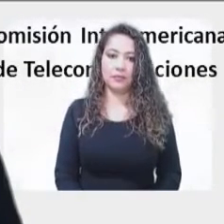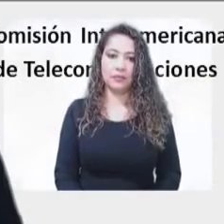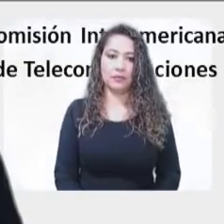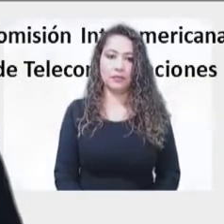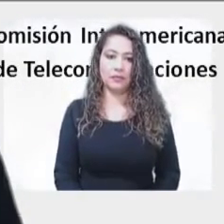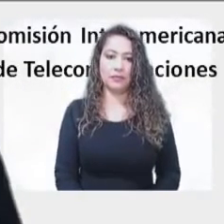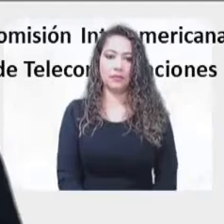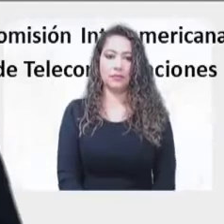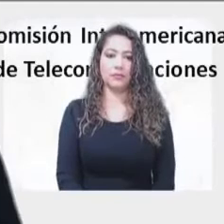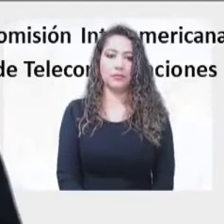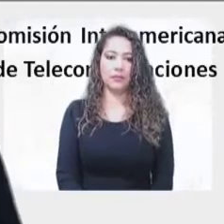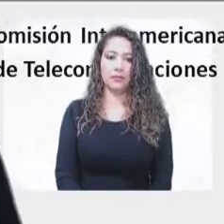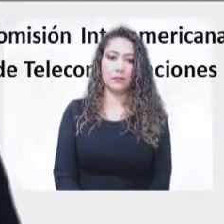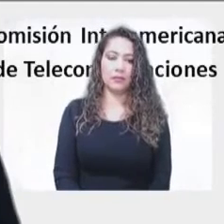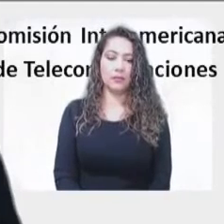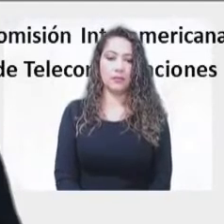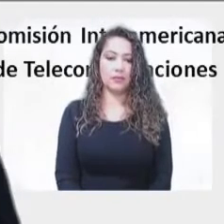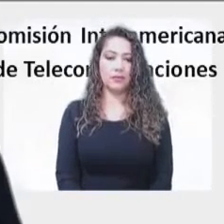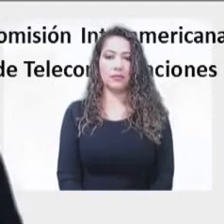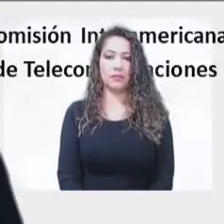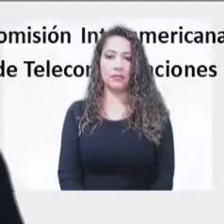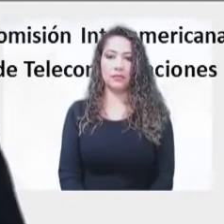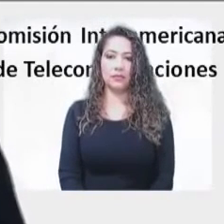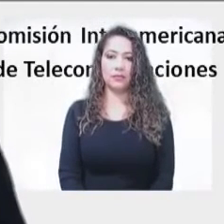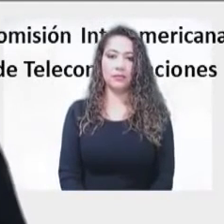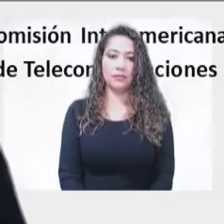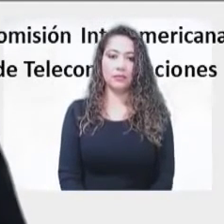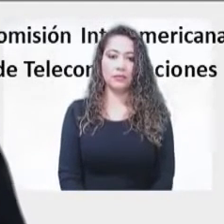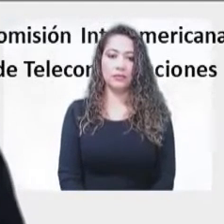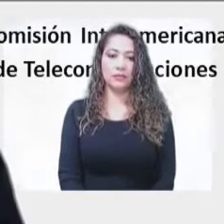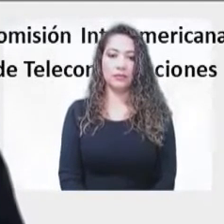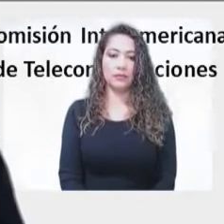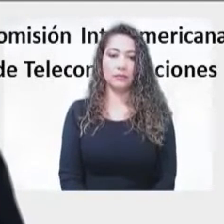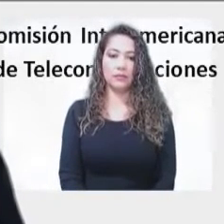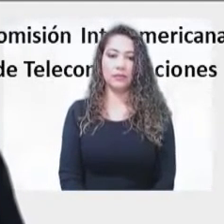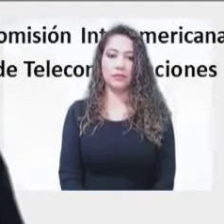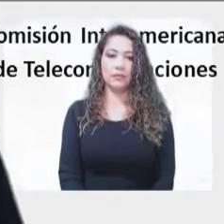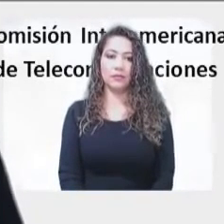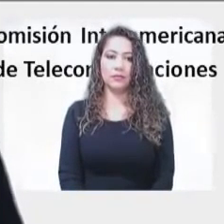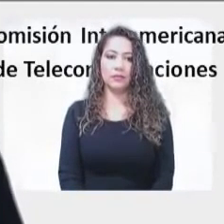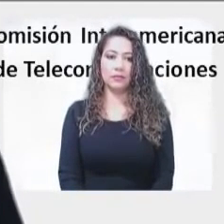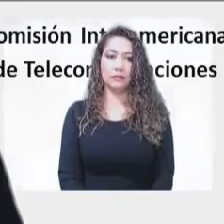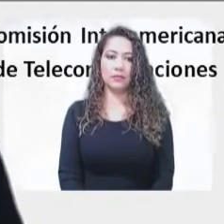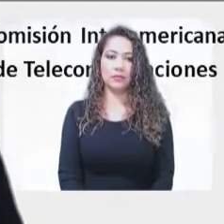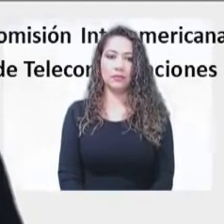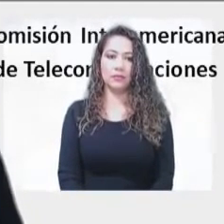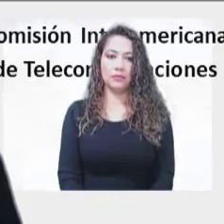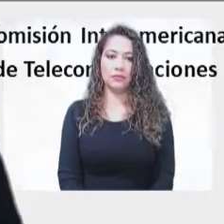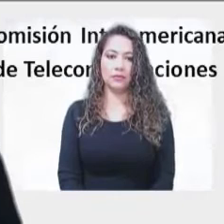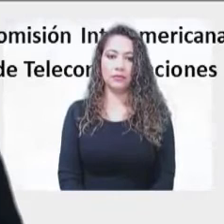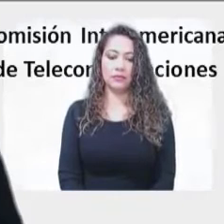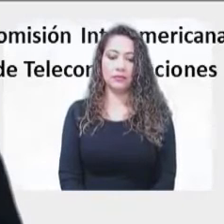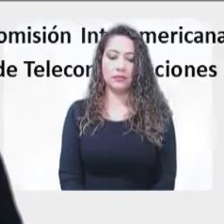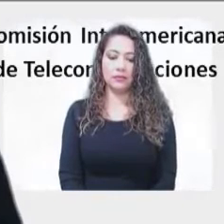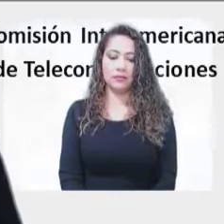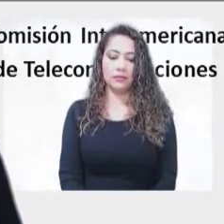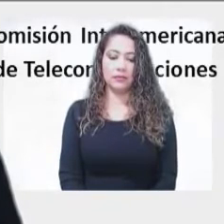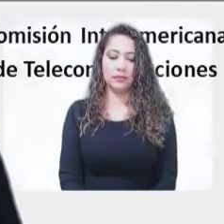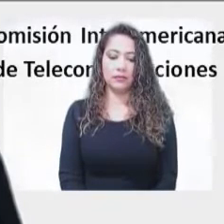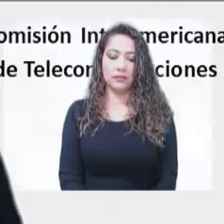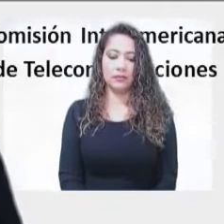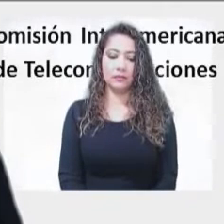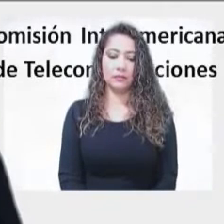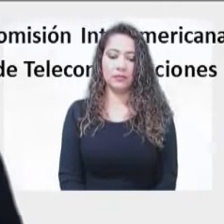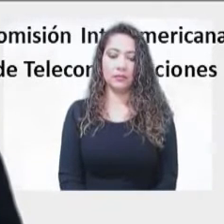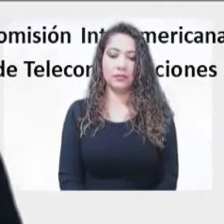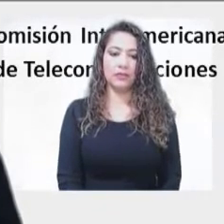interesadas para intercambiar experiencias que promuevan la conectividad inclusiva en la región. Y desarrolló una recopilación de